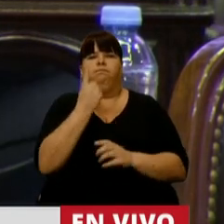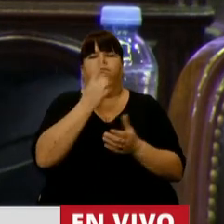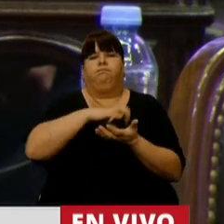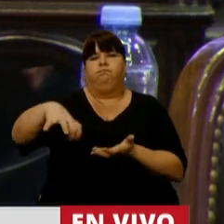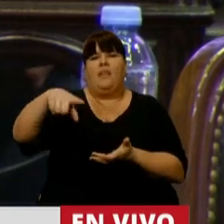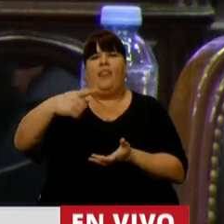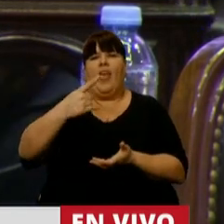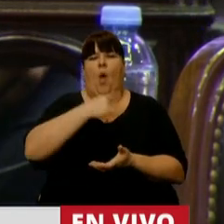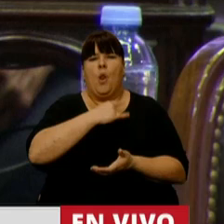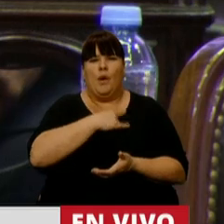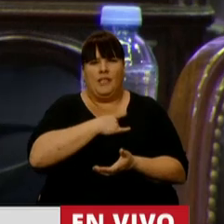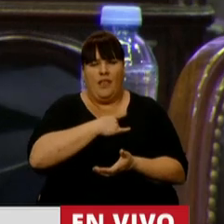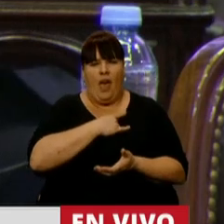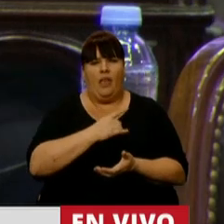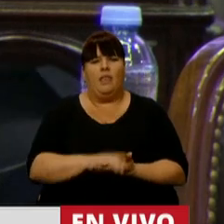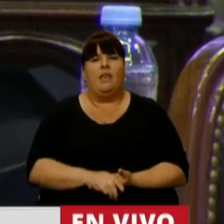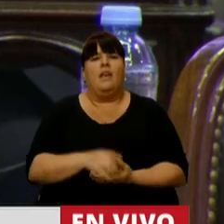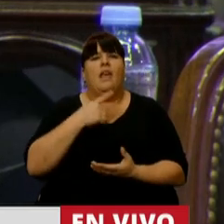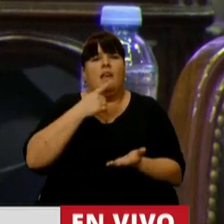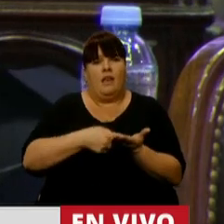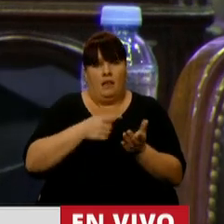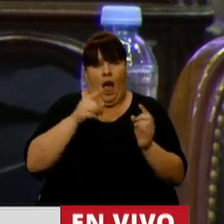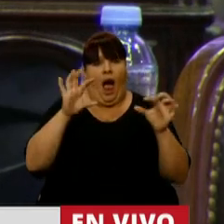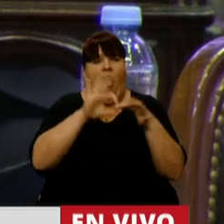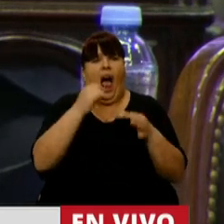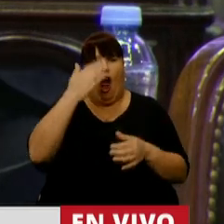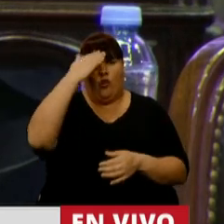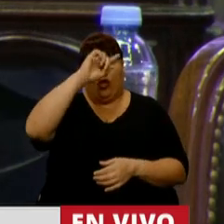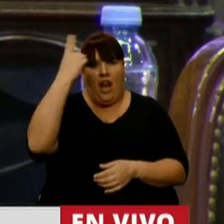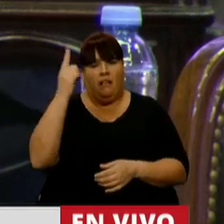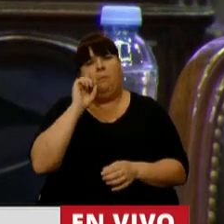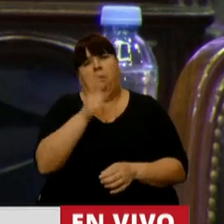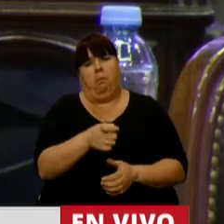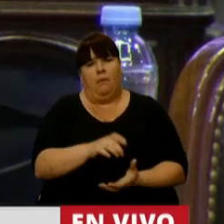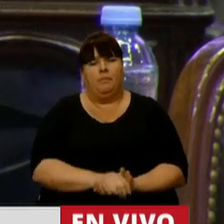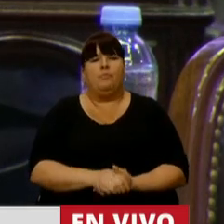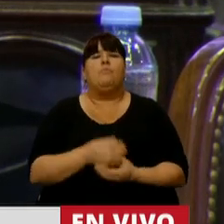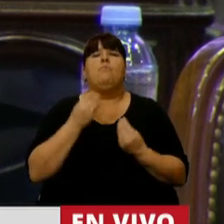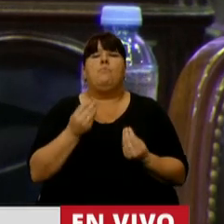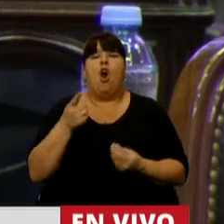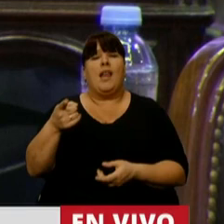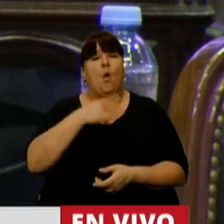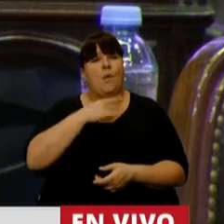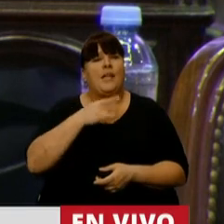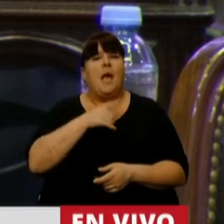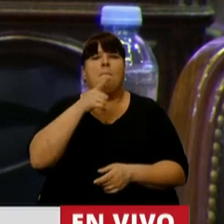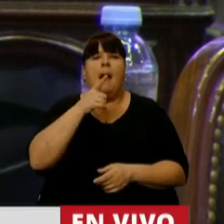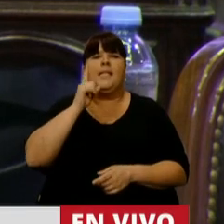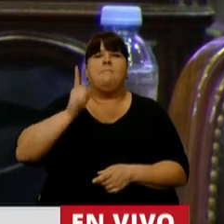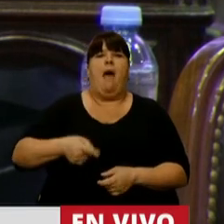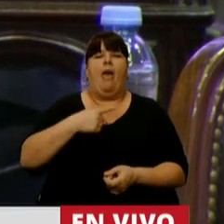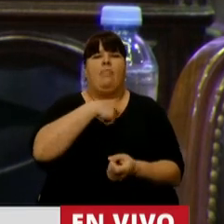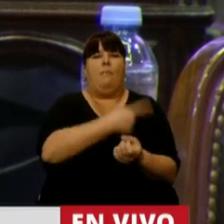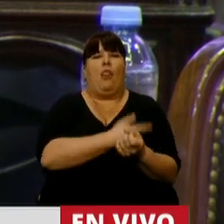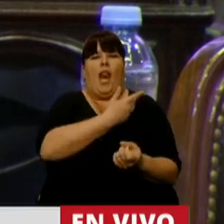universitaria establecidas en la Constitución Nacional. Porque ponen a las universidades bajo la órbita del Poder